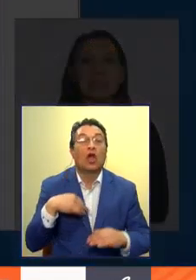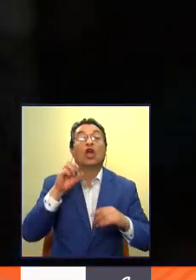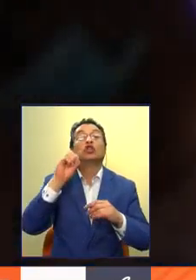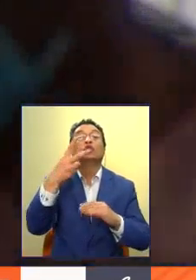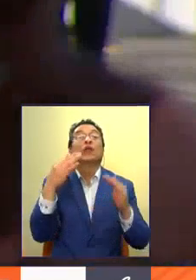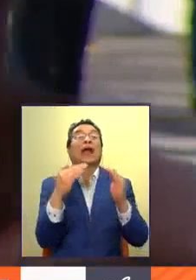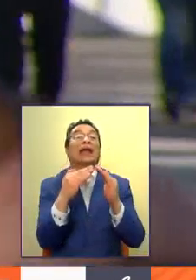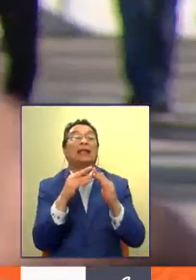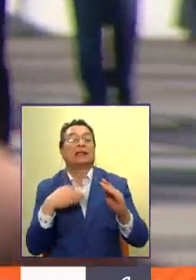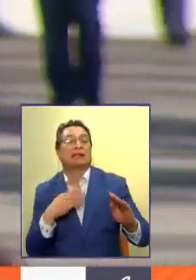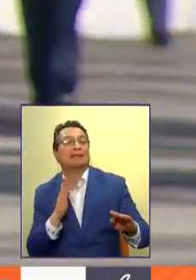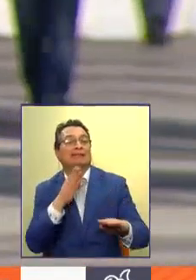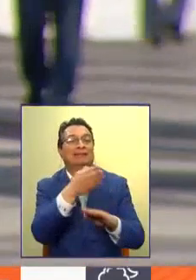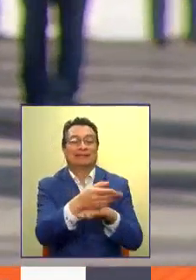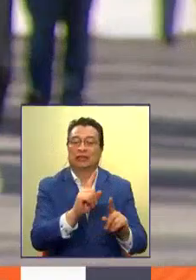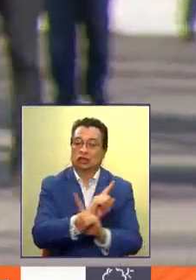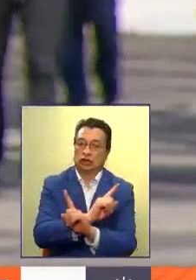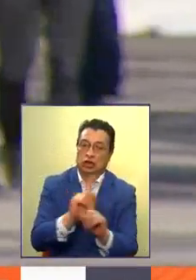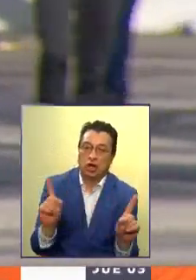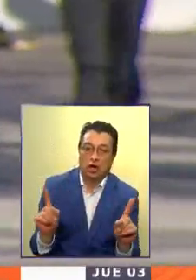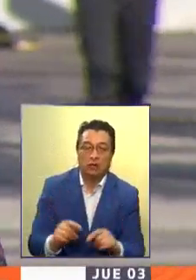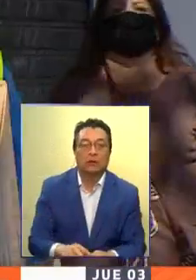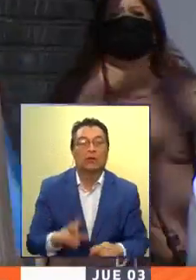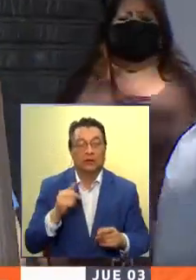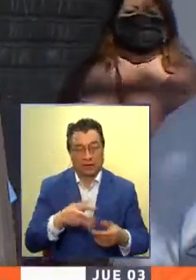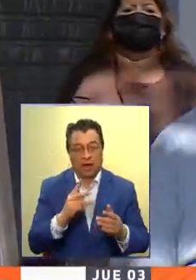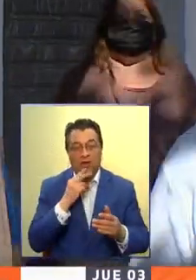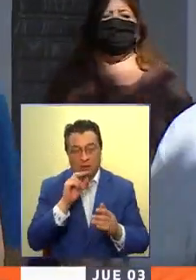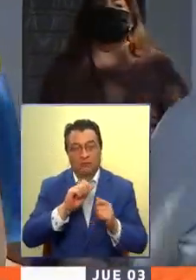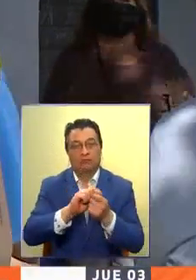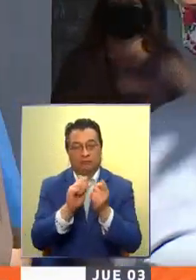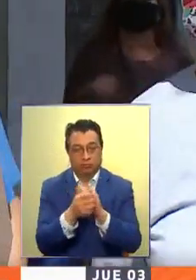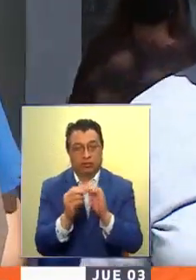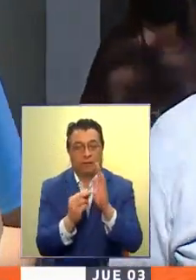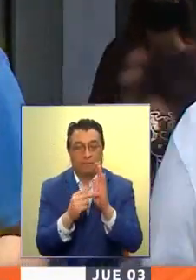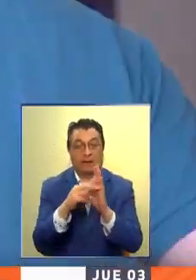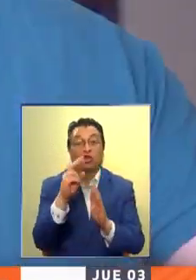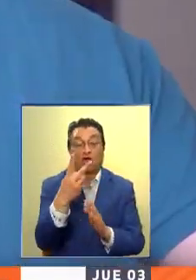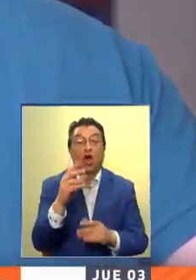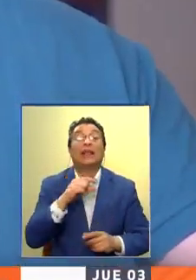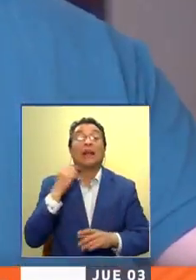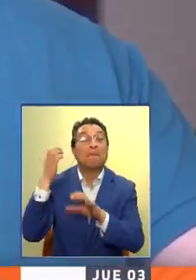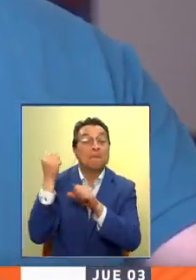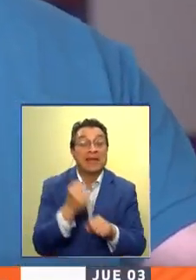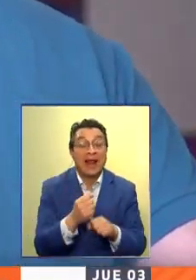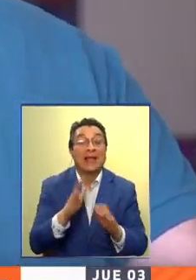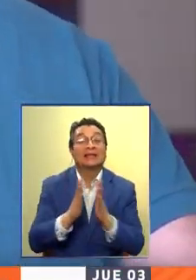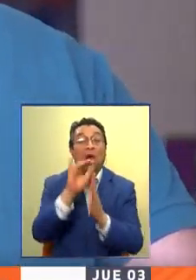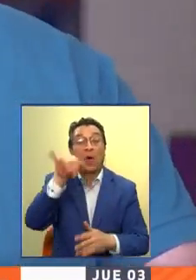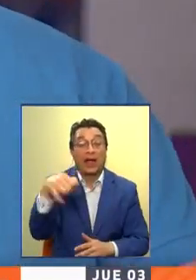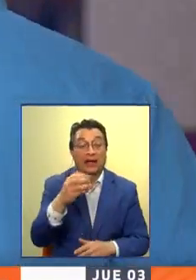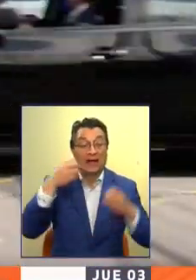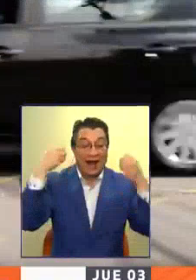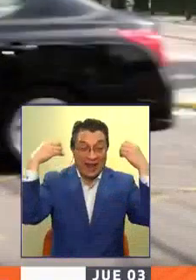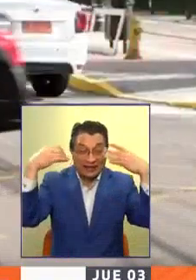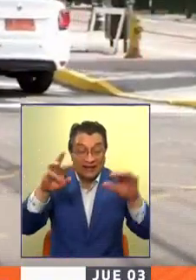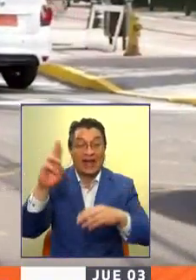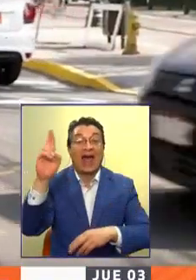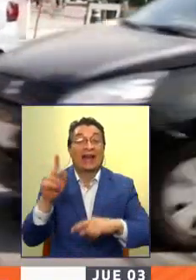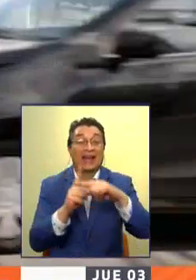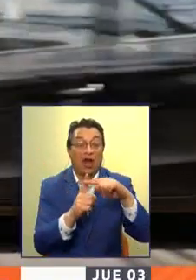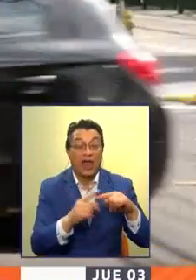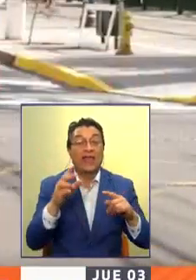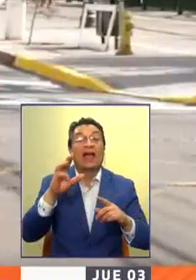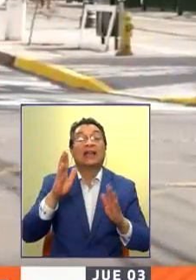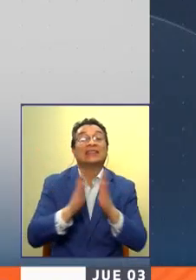vivienda. También se anunció el avance a fase de transición de las comunas de San Miguel, San Joaquín, La Cisterna, Recoleta, San Ramón y La